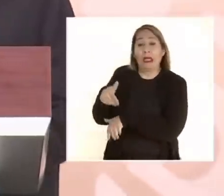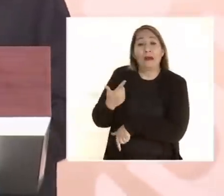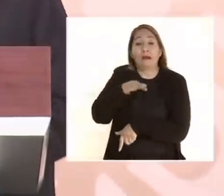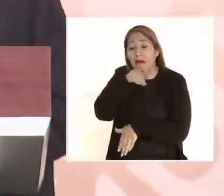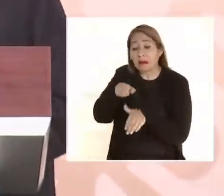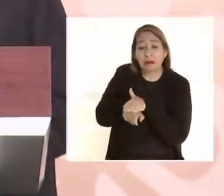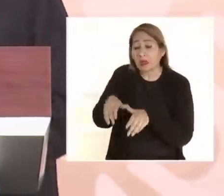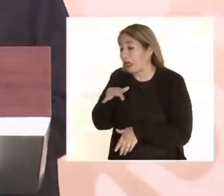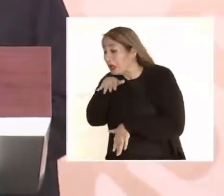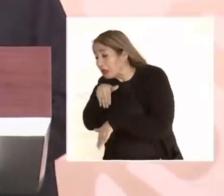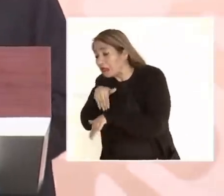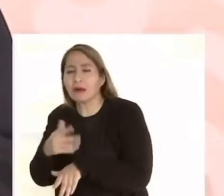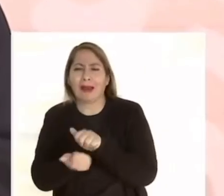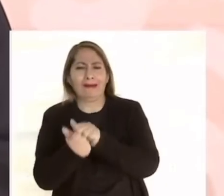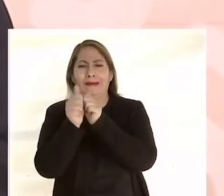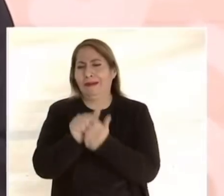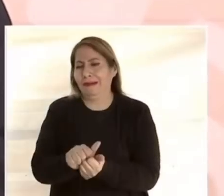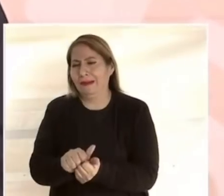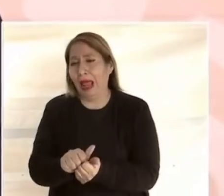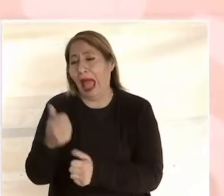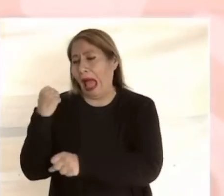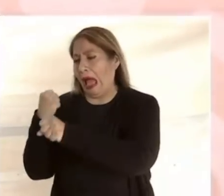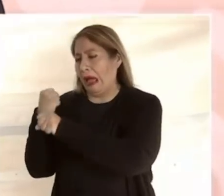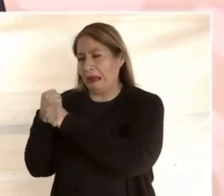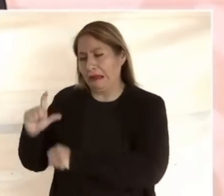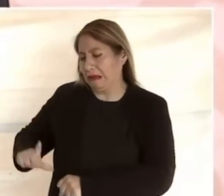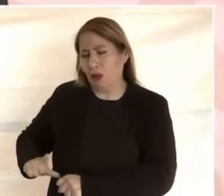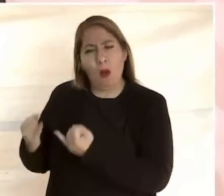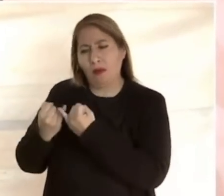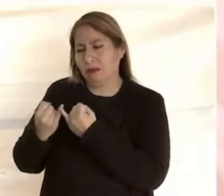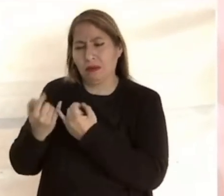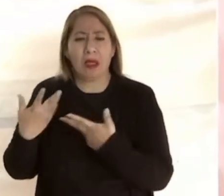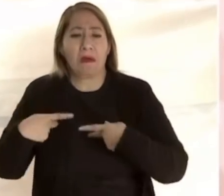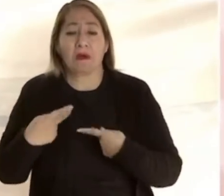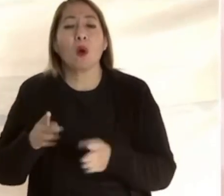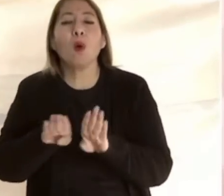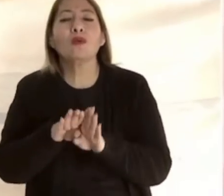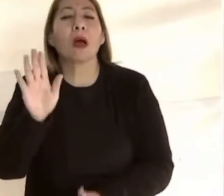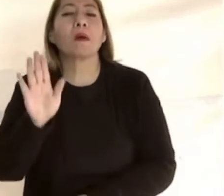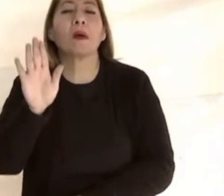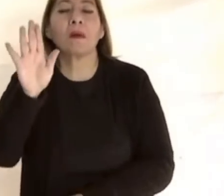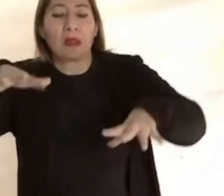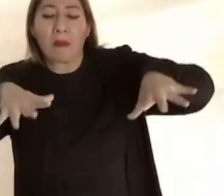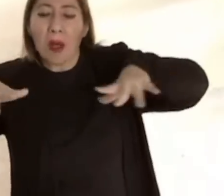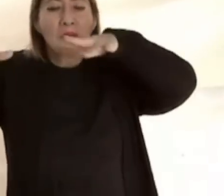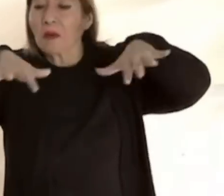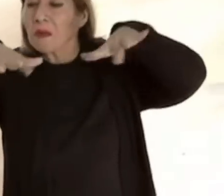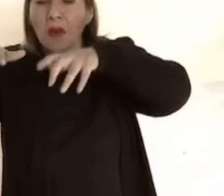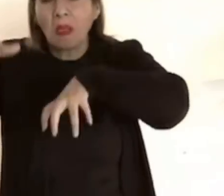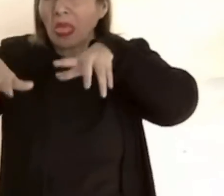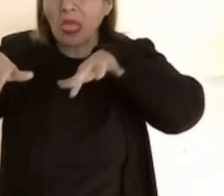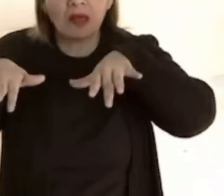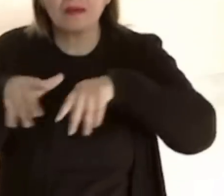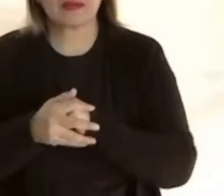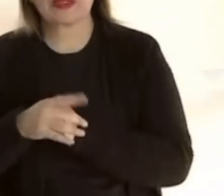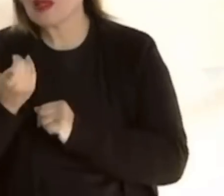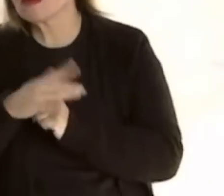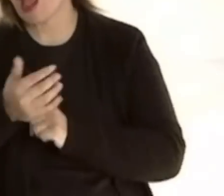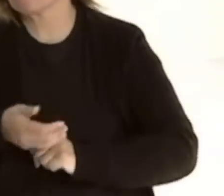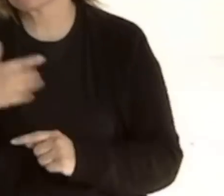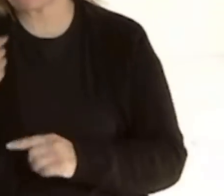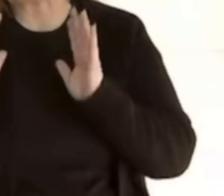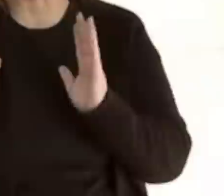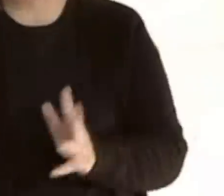e intereses para convertirnos, como eran antes los gobernantes, en floreros o en títeres de los que se habían